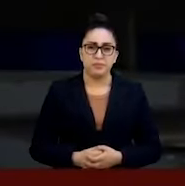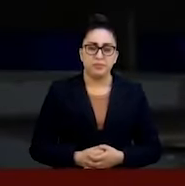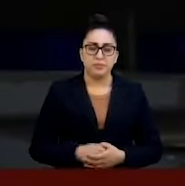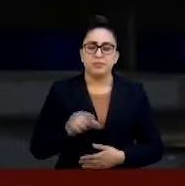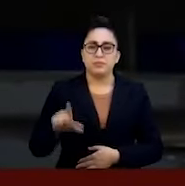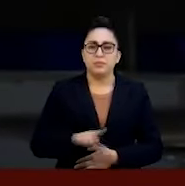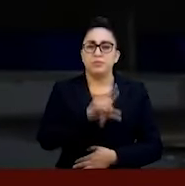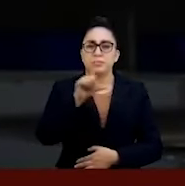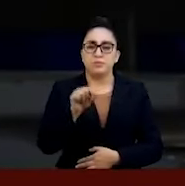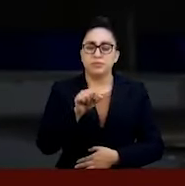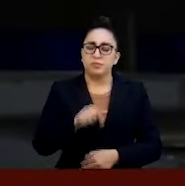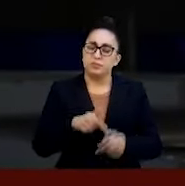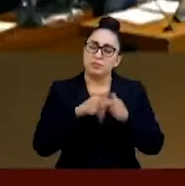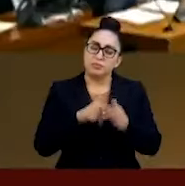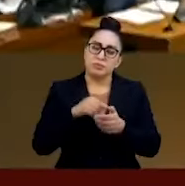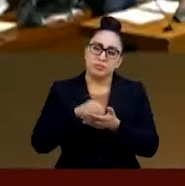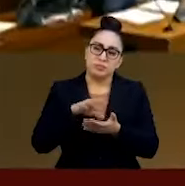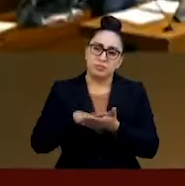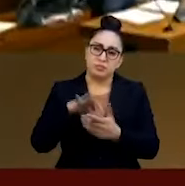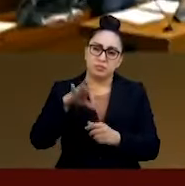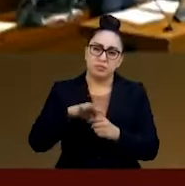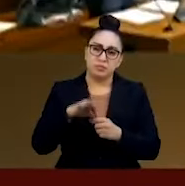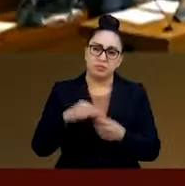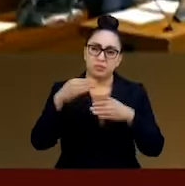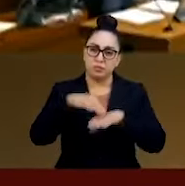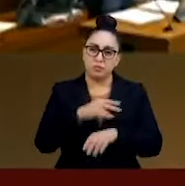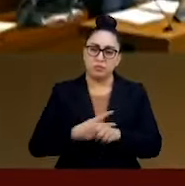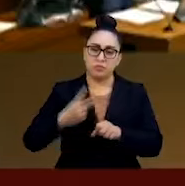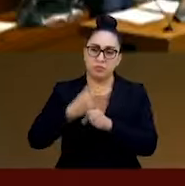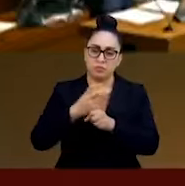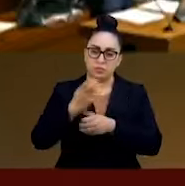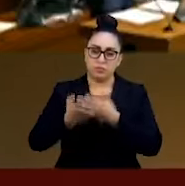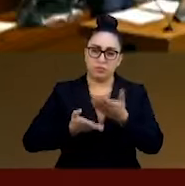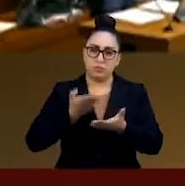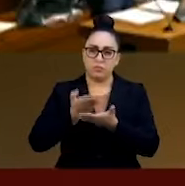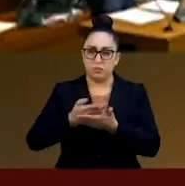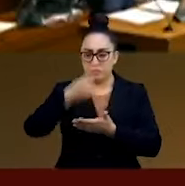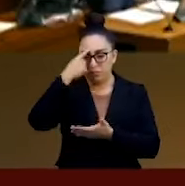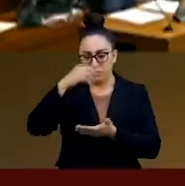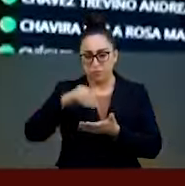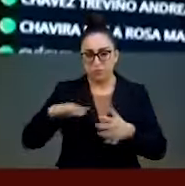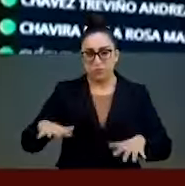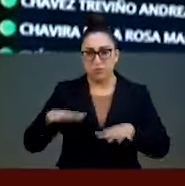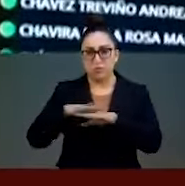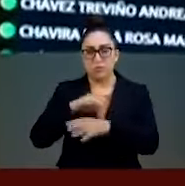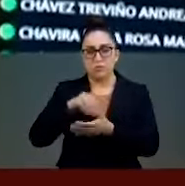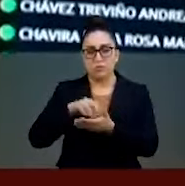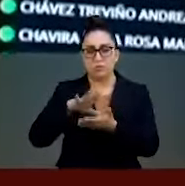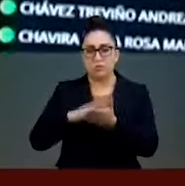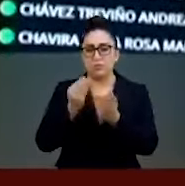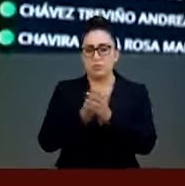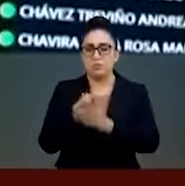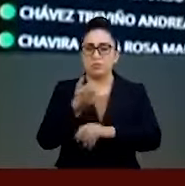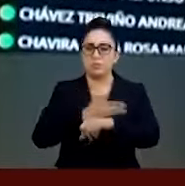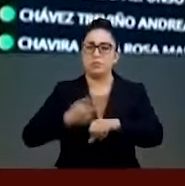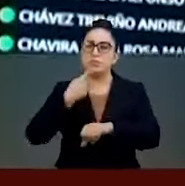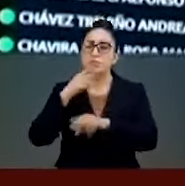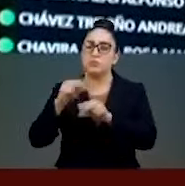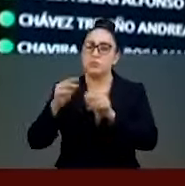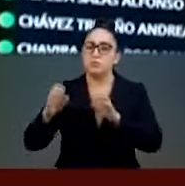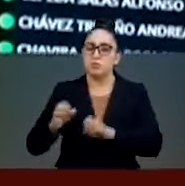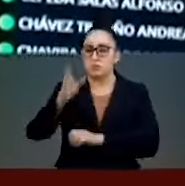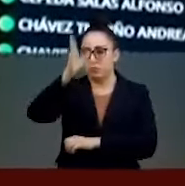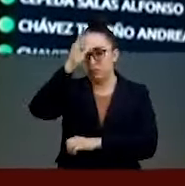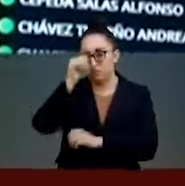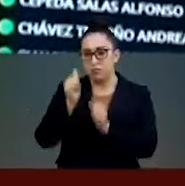Posteriormente se procedió a la votación nominal del segundo dictamen relativo a la actualización de los medios de impugnación en el proceso de elección de